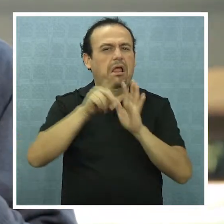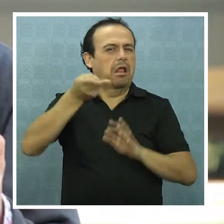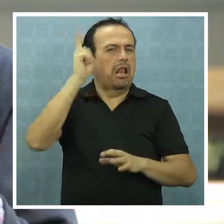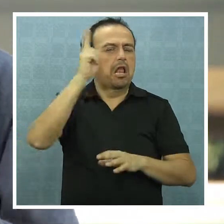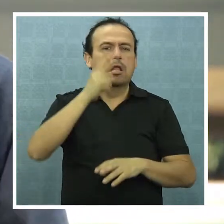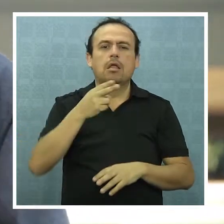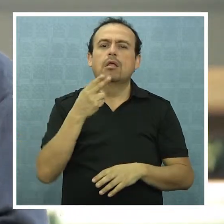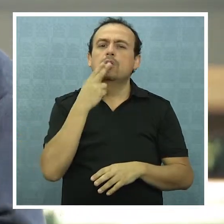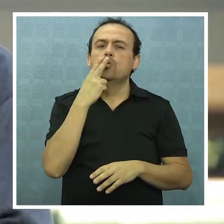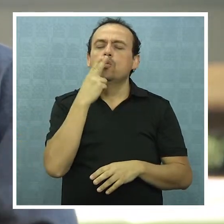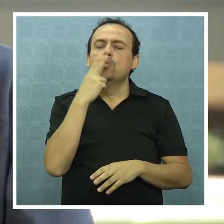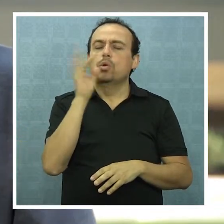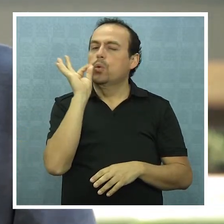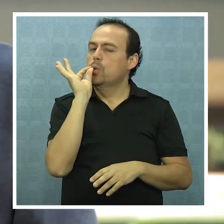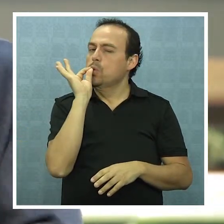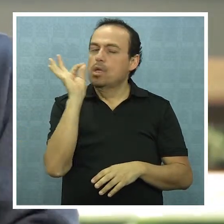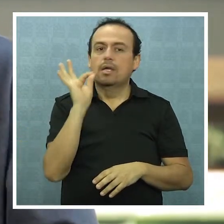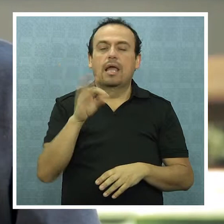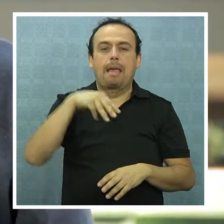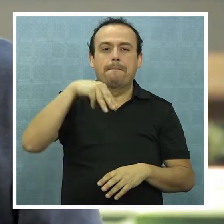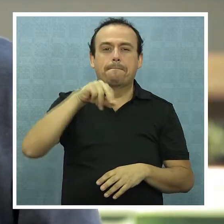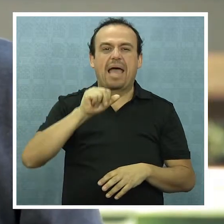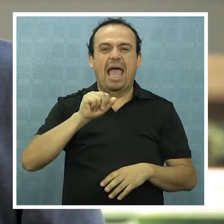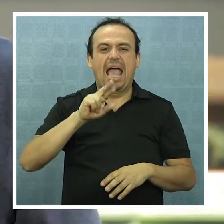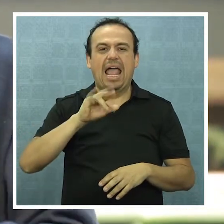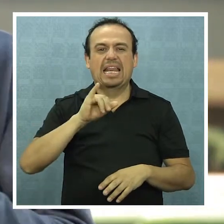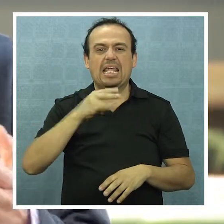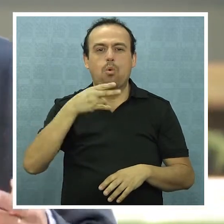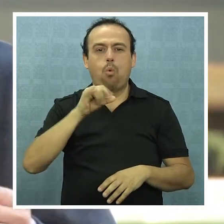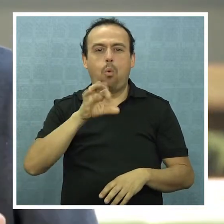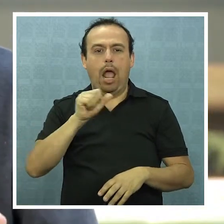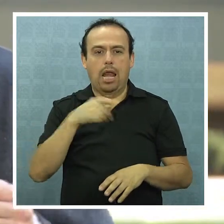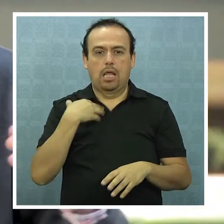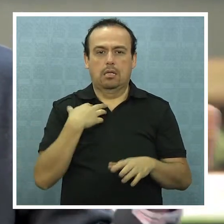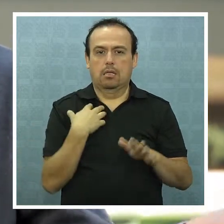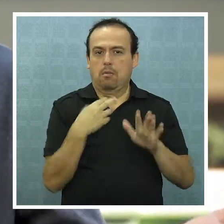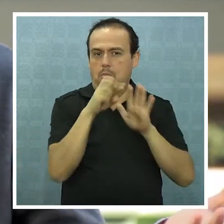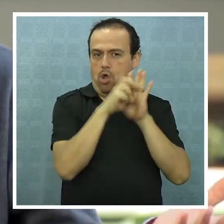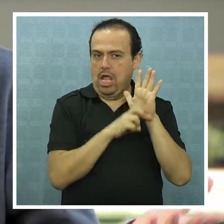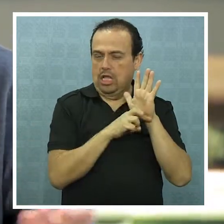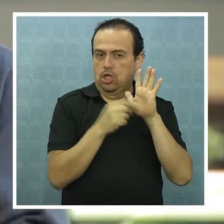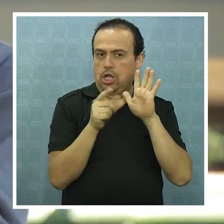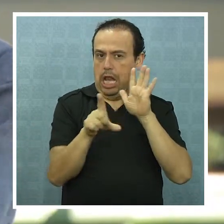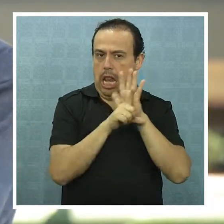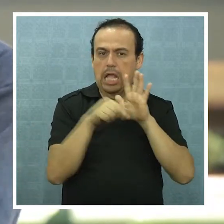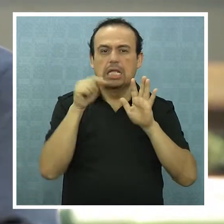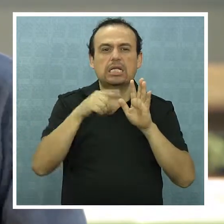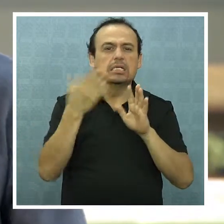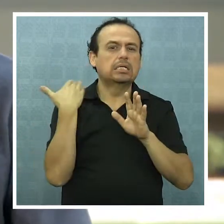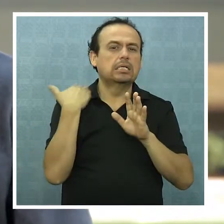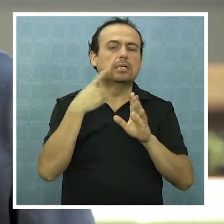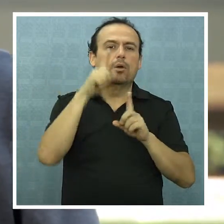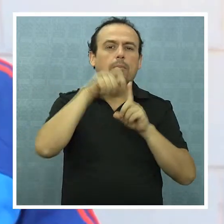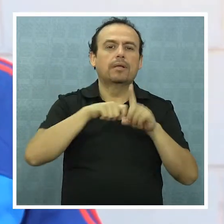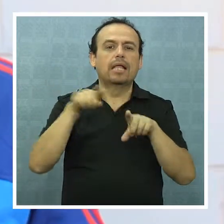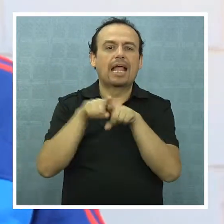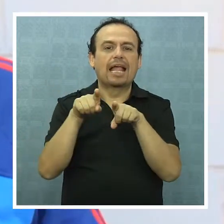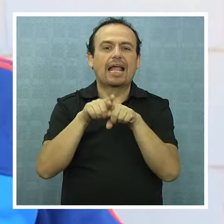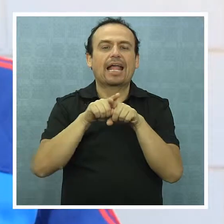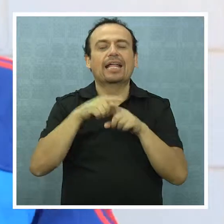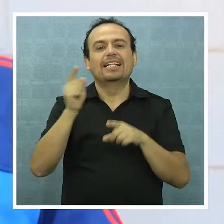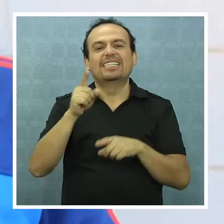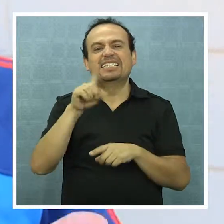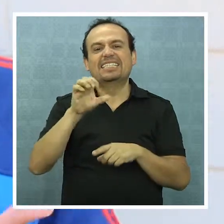Sin embargo, esto no es suficiente para que nuestro país se convierta en proyecto de ley. Hace un mes, el hermano del popular conductor